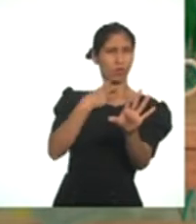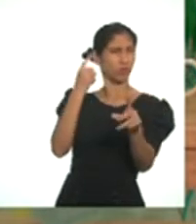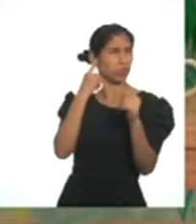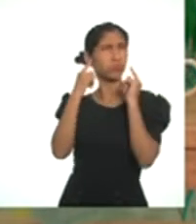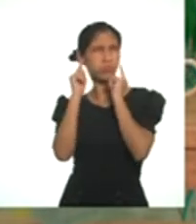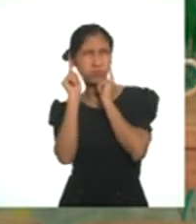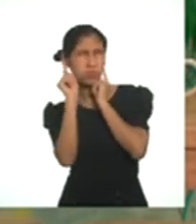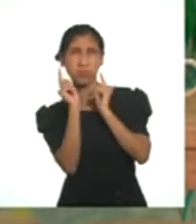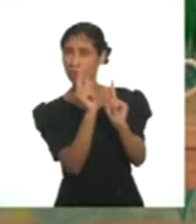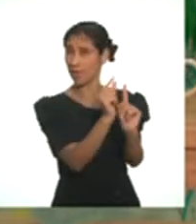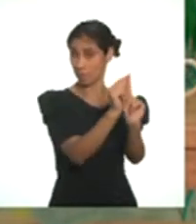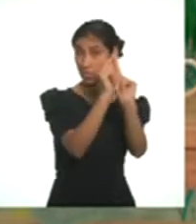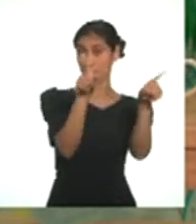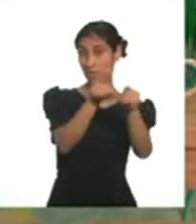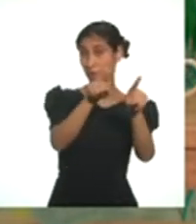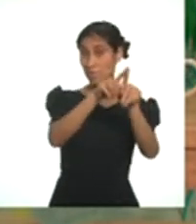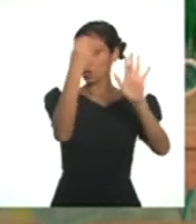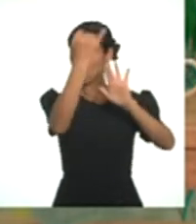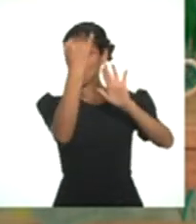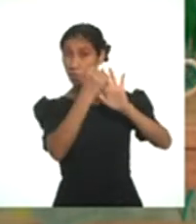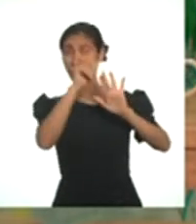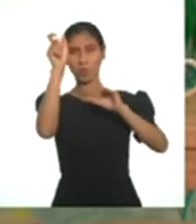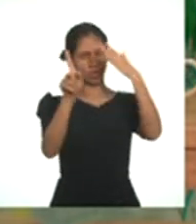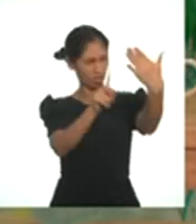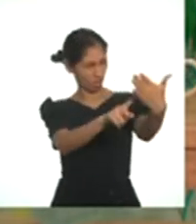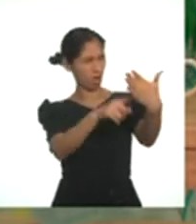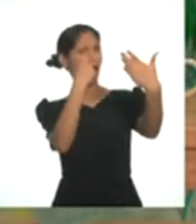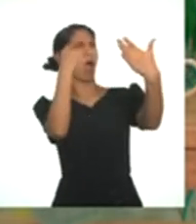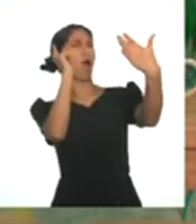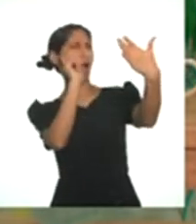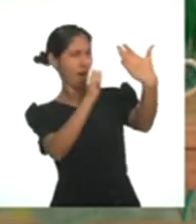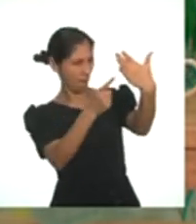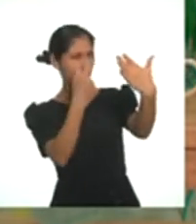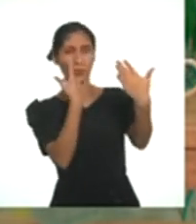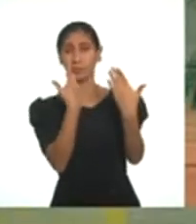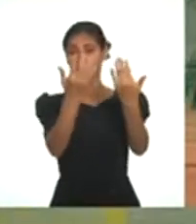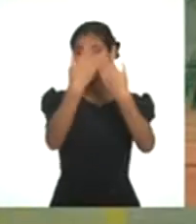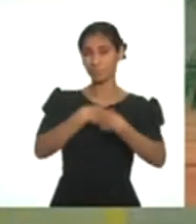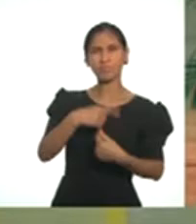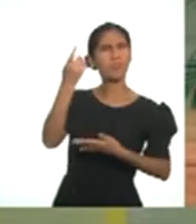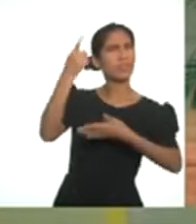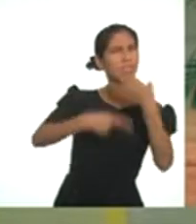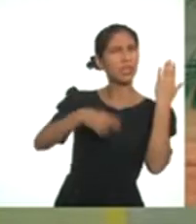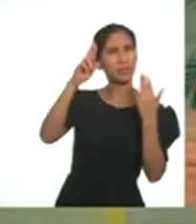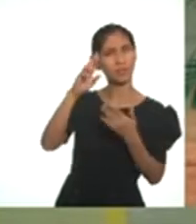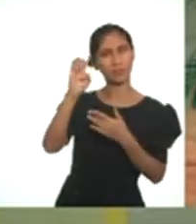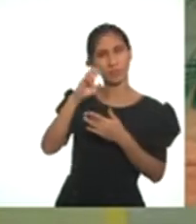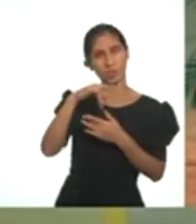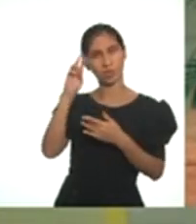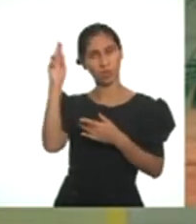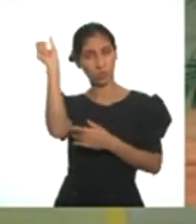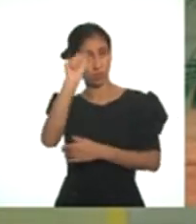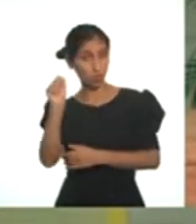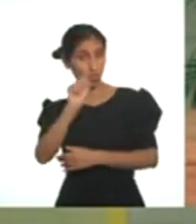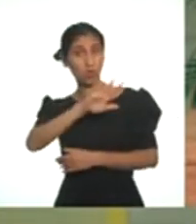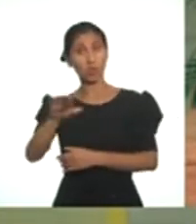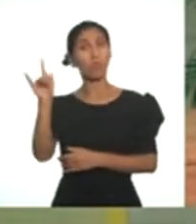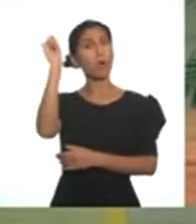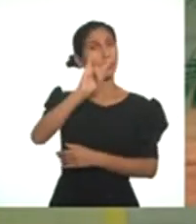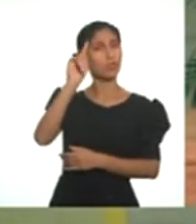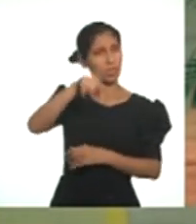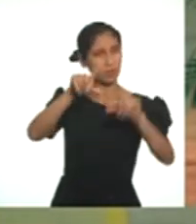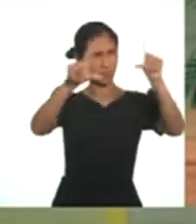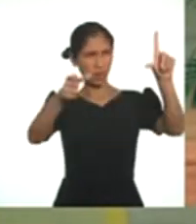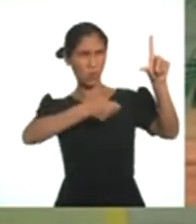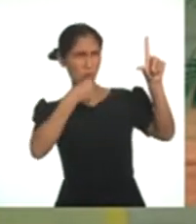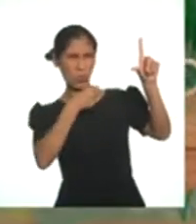efectos especiales y recursos visuales para transmitir el mensaje del reportaje en un video. ¿Qué recursos o insumos utilizaremos para nuestro